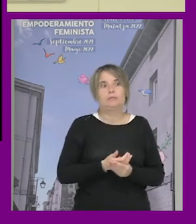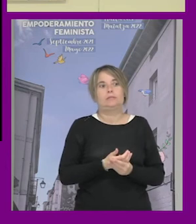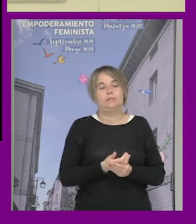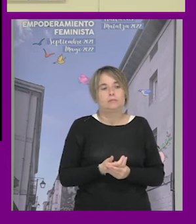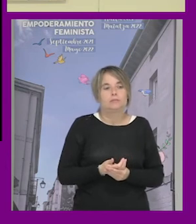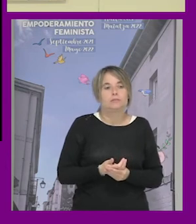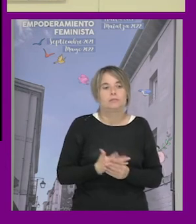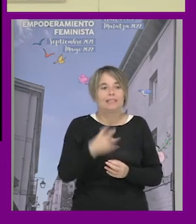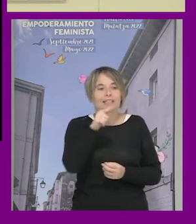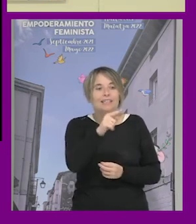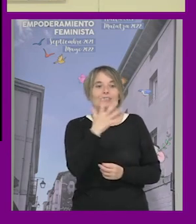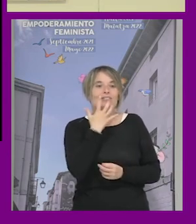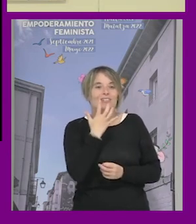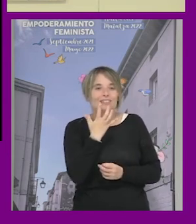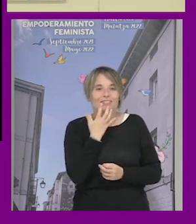como ejemplo de